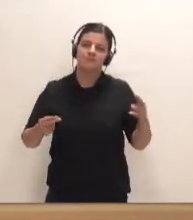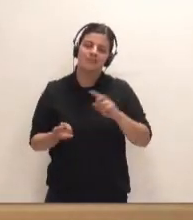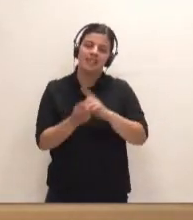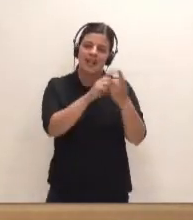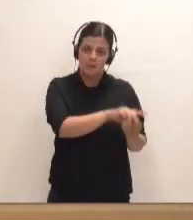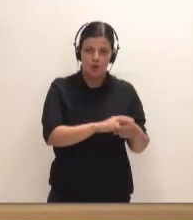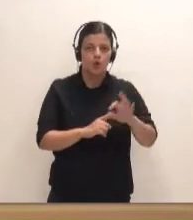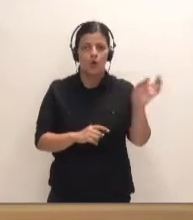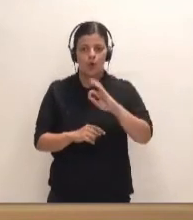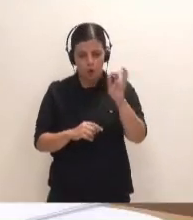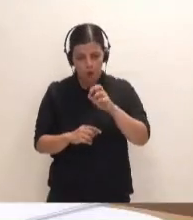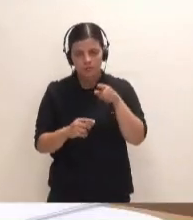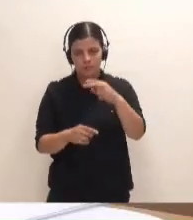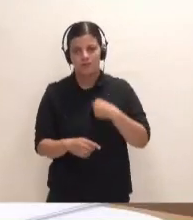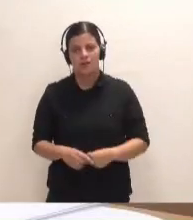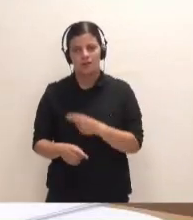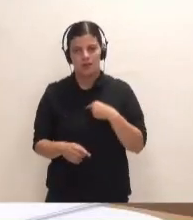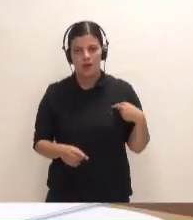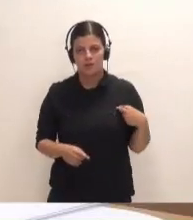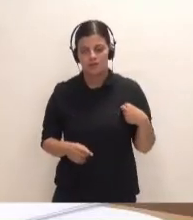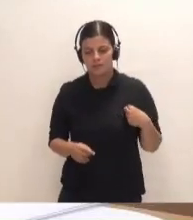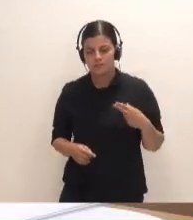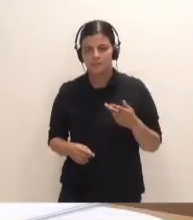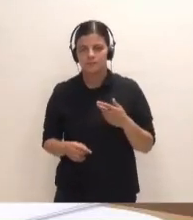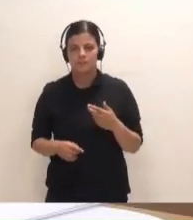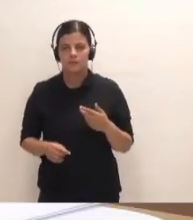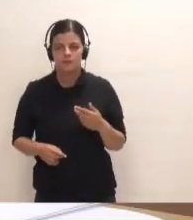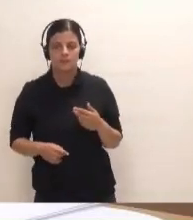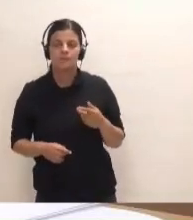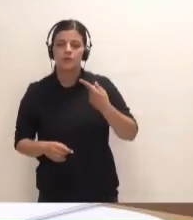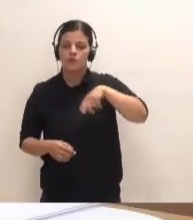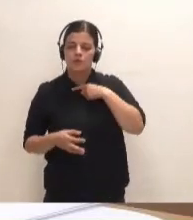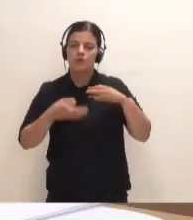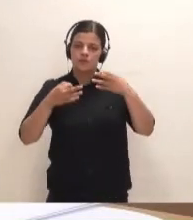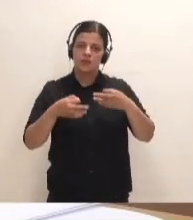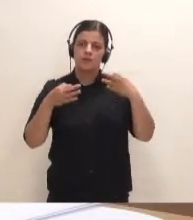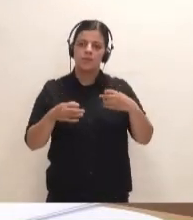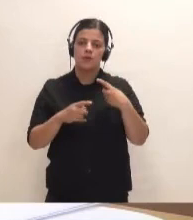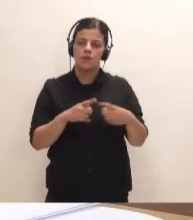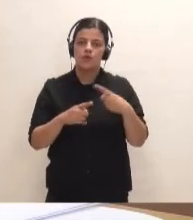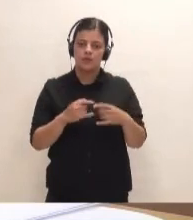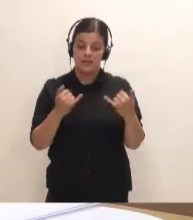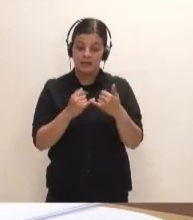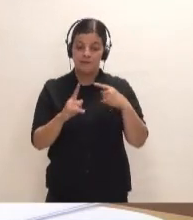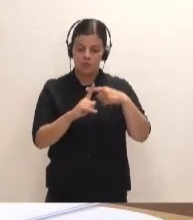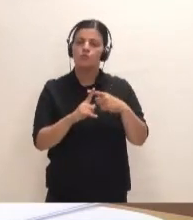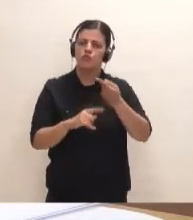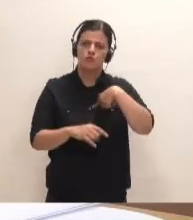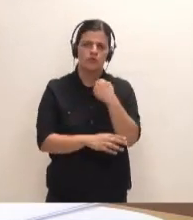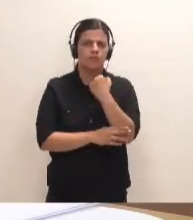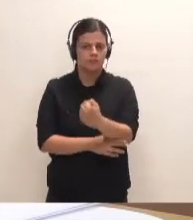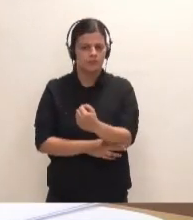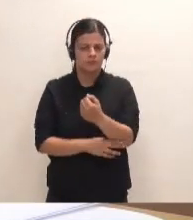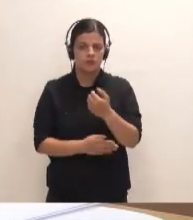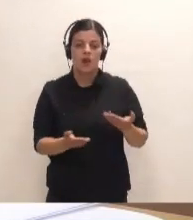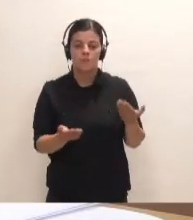cristianos. Nos va a tener siempre a favor de lo que sea bueno para Tenerife. Y nuestra posición está muy clara en la moción